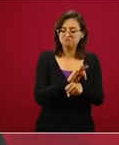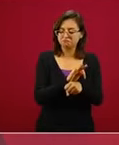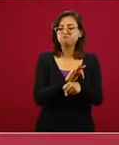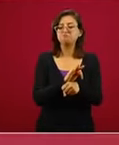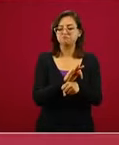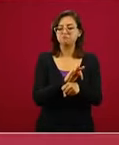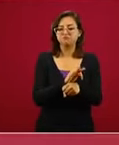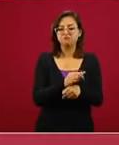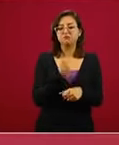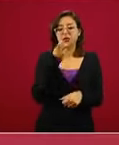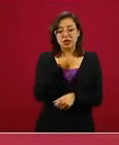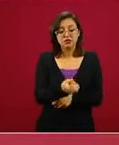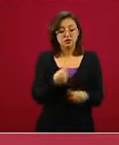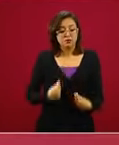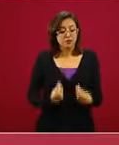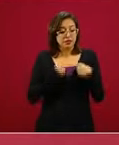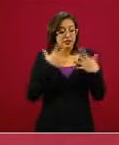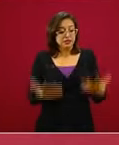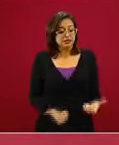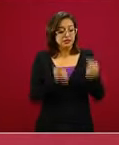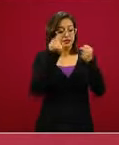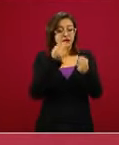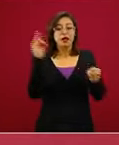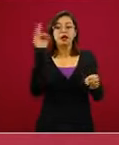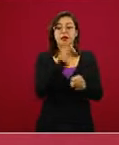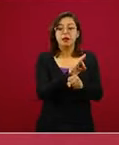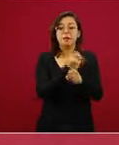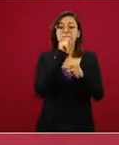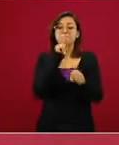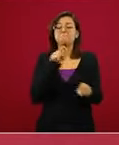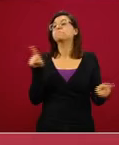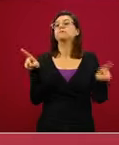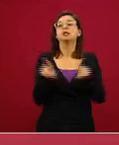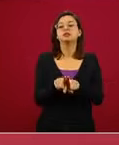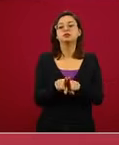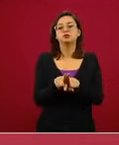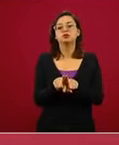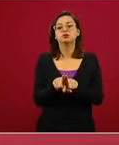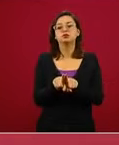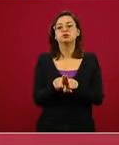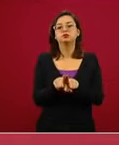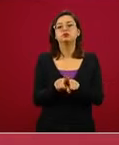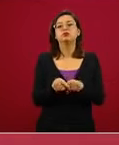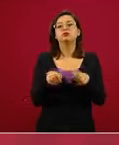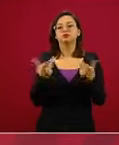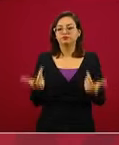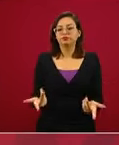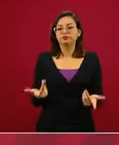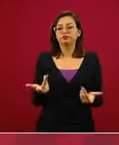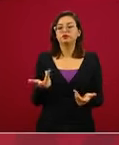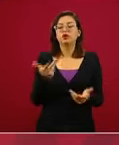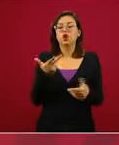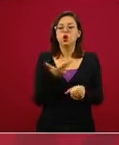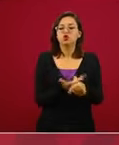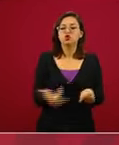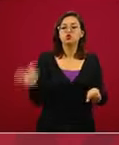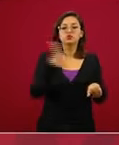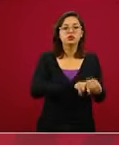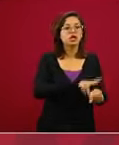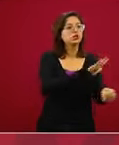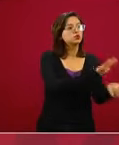ese punto de salvar vidas incluye el tema de tener suficiencia en la infraestructura hospitalaria